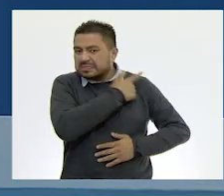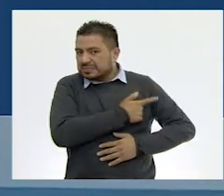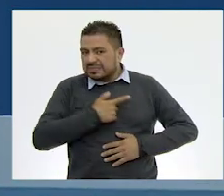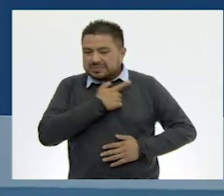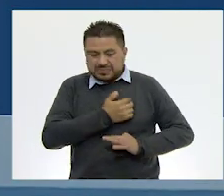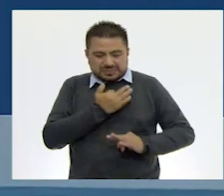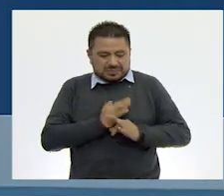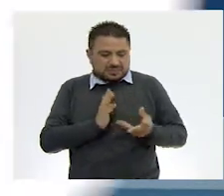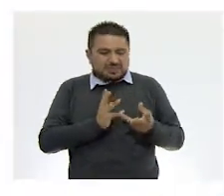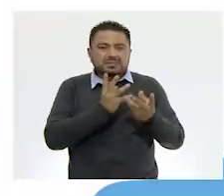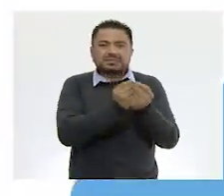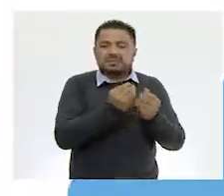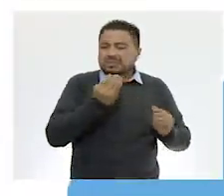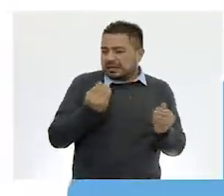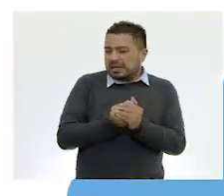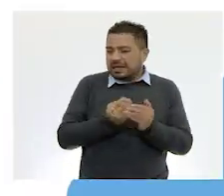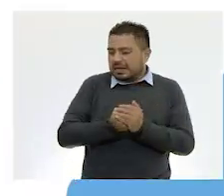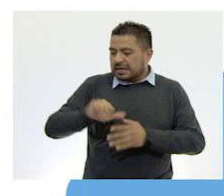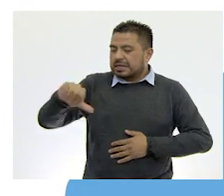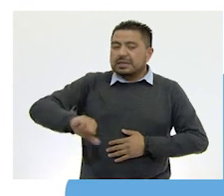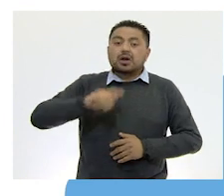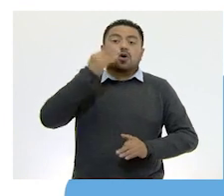estar con ustedes en esta clase.